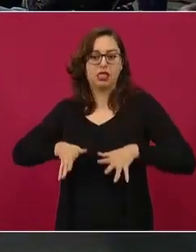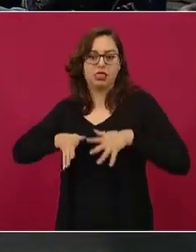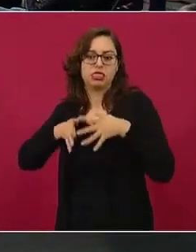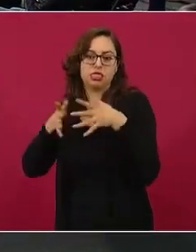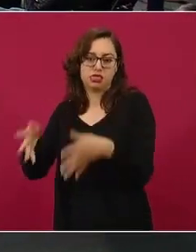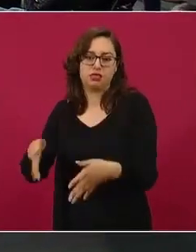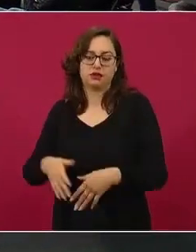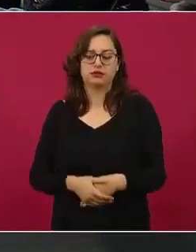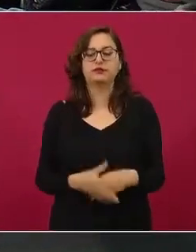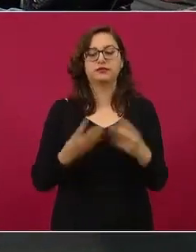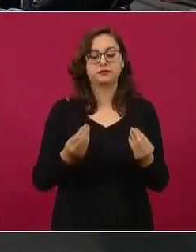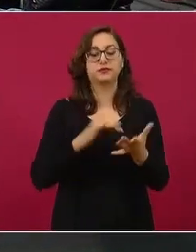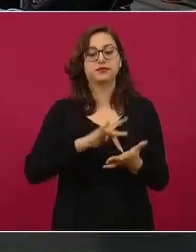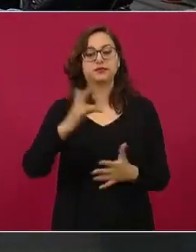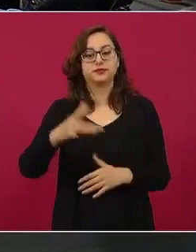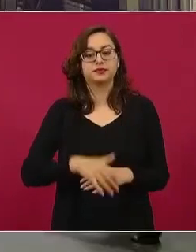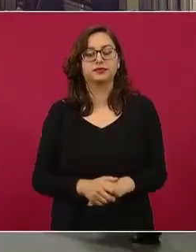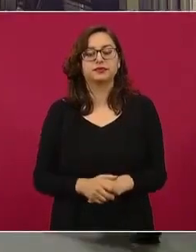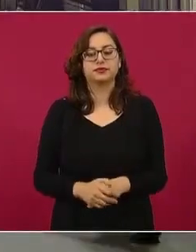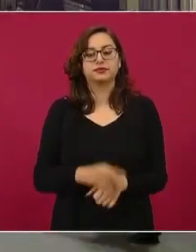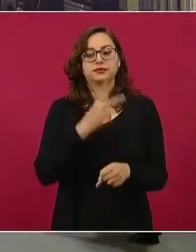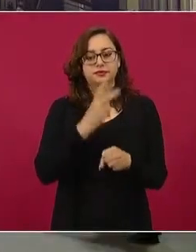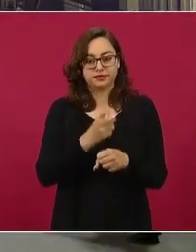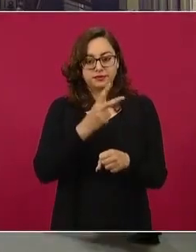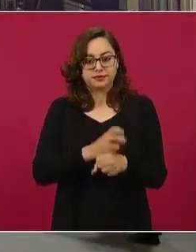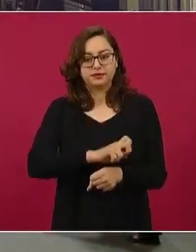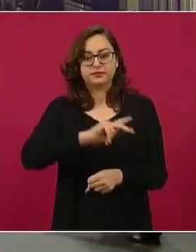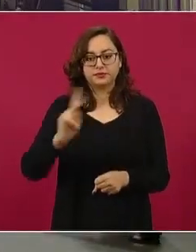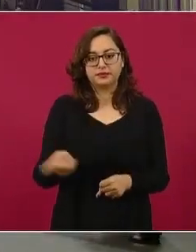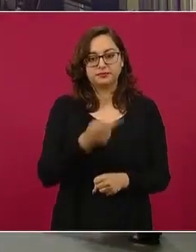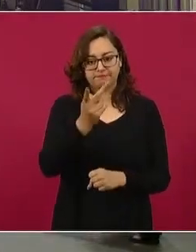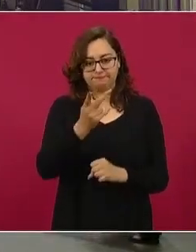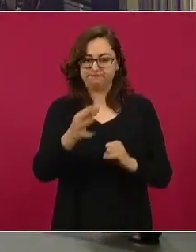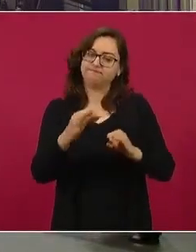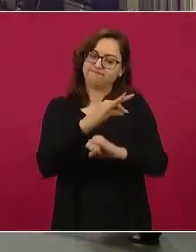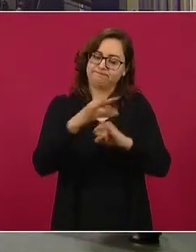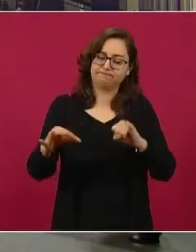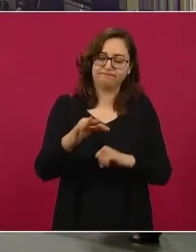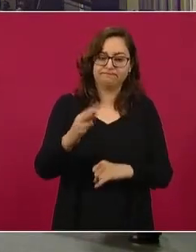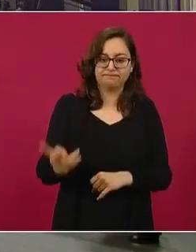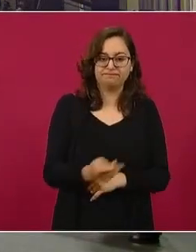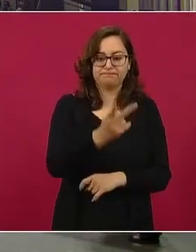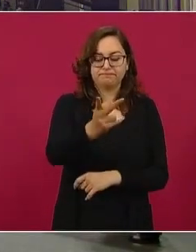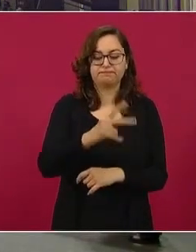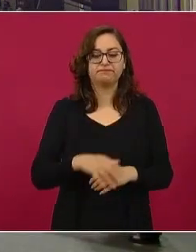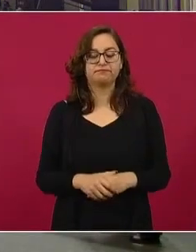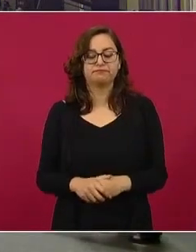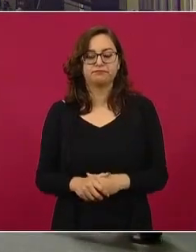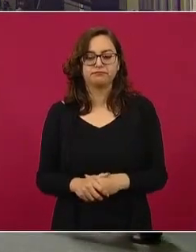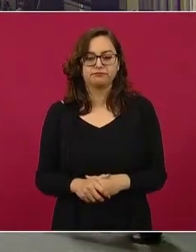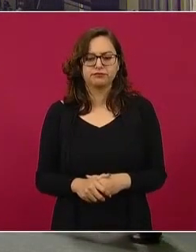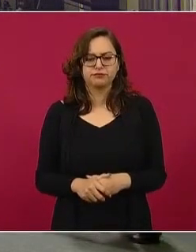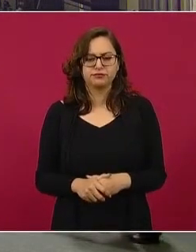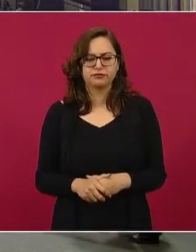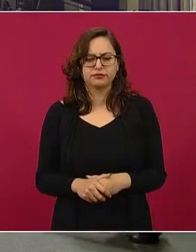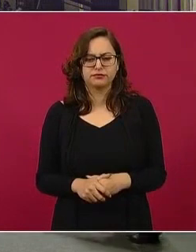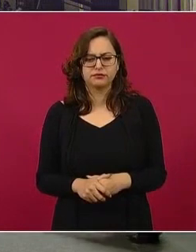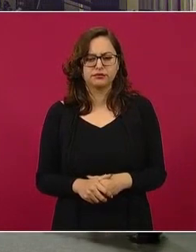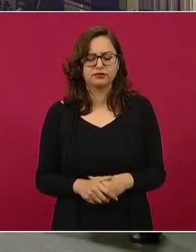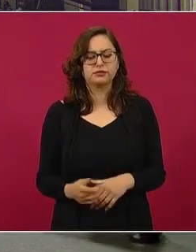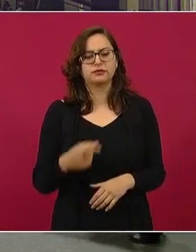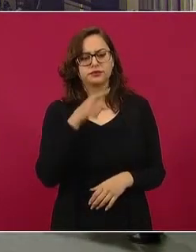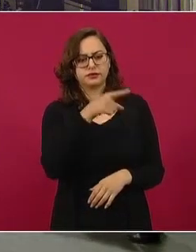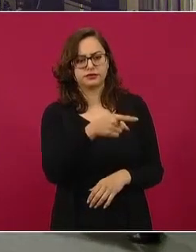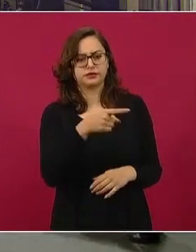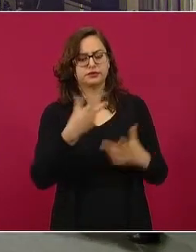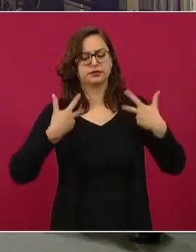Muchas gracias. Gracias. Y mi segunda y última pregunta, quisiera saber si, este es de correspondencia del canciller Marcelo